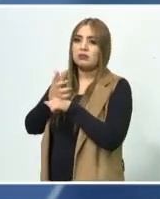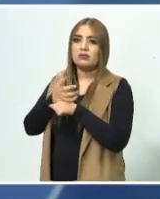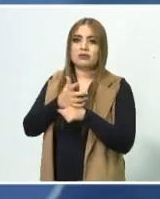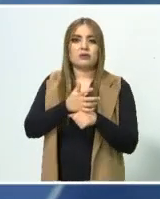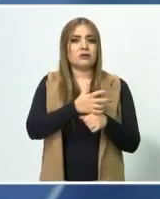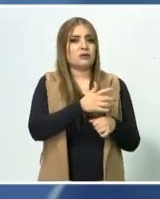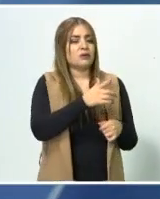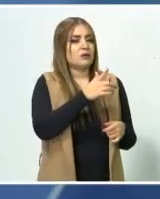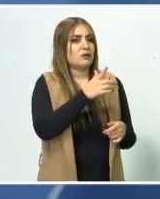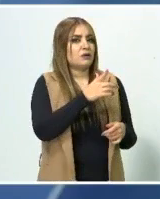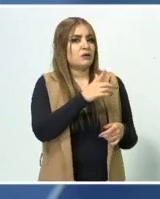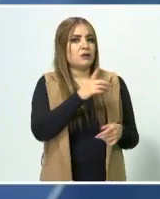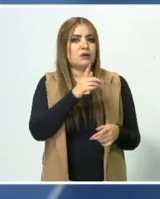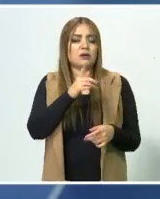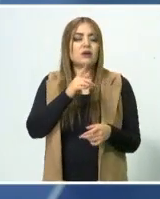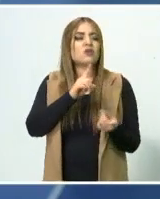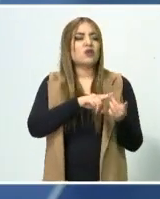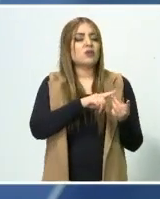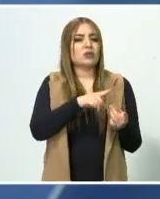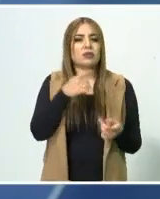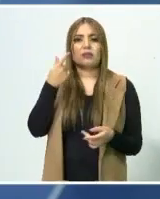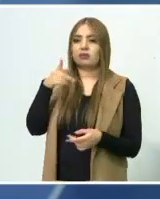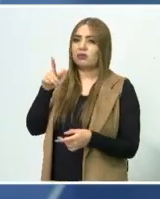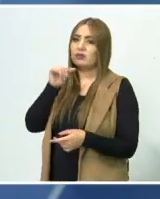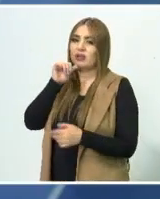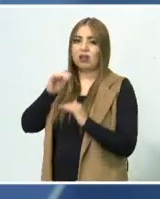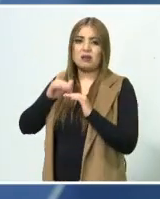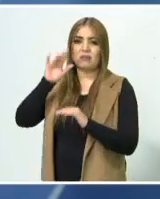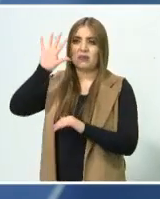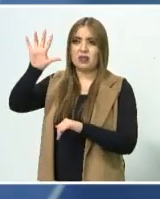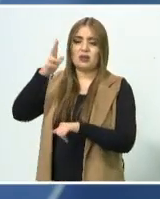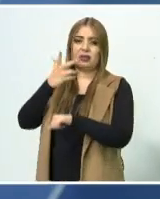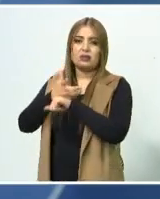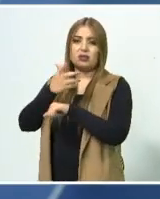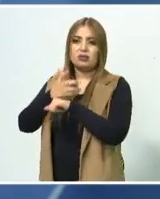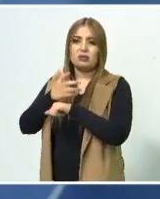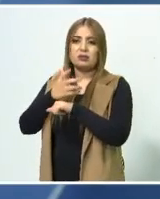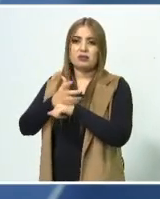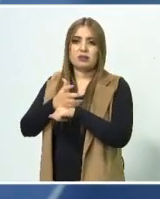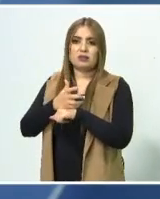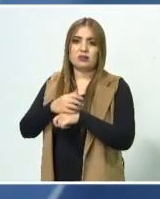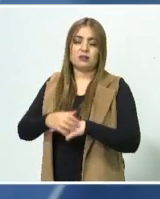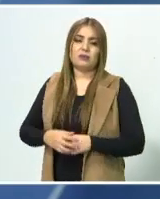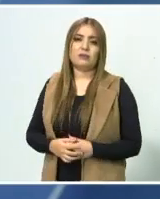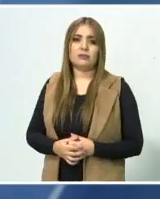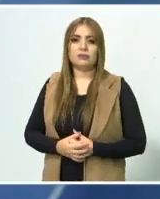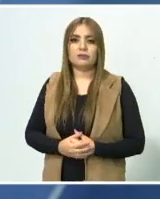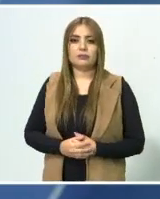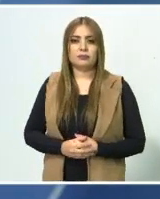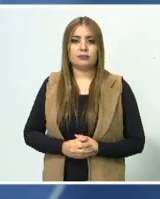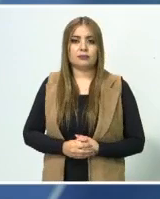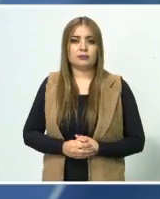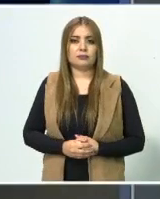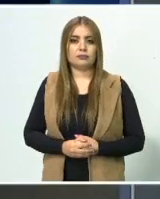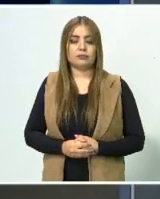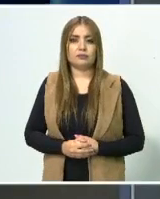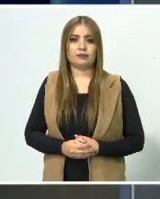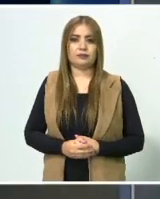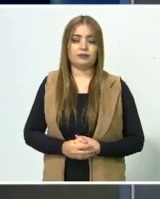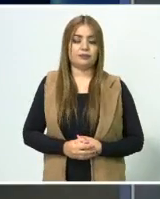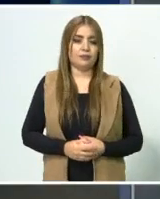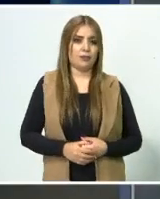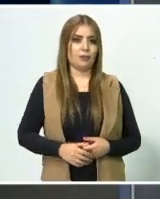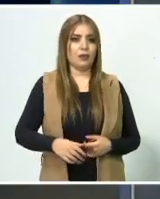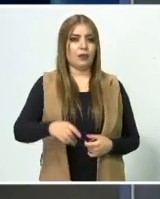Pues donde Dios me pusiera, nomás quería llegar hasta el otro lado, al lado de Fort Worth, Texas. Quería estar. ¿Tú